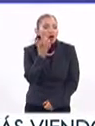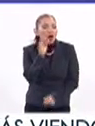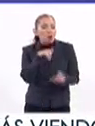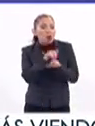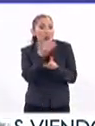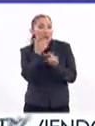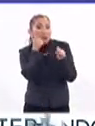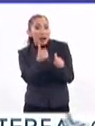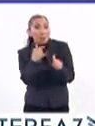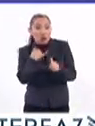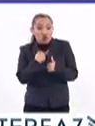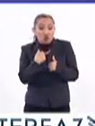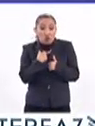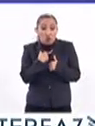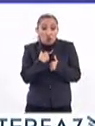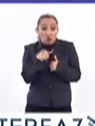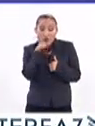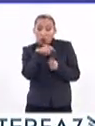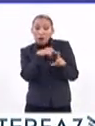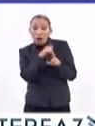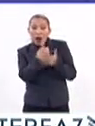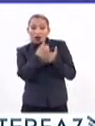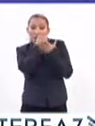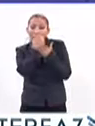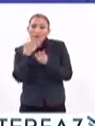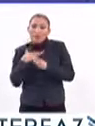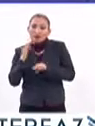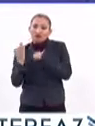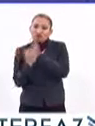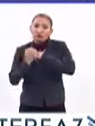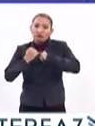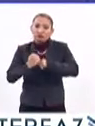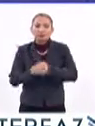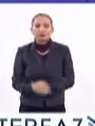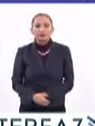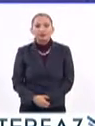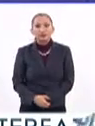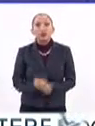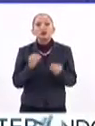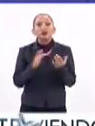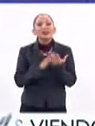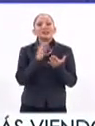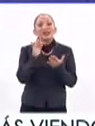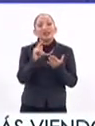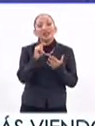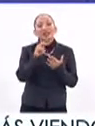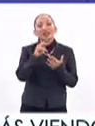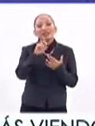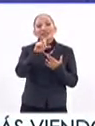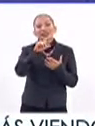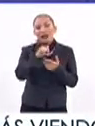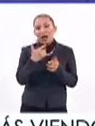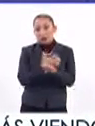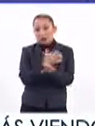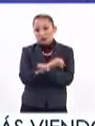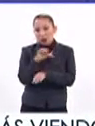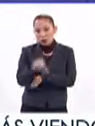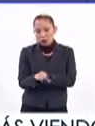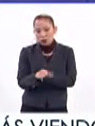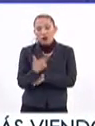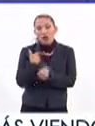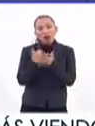bullying esté bien, pero en mi caso, el bullying me ayudó a ser más fuerte. Sin duda alguna, pues muchísimas gracias, Trixia, por acompañarnos esta mañana,